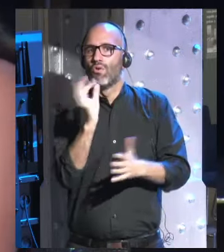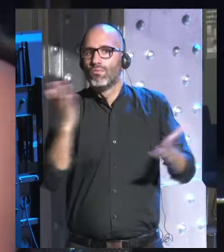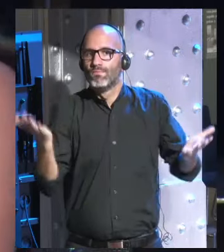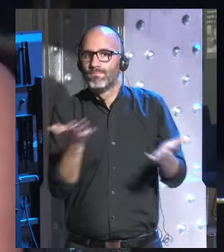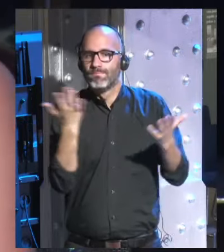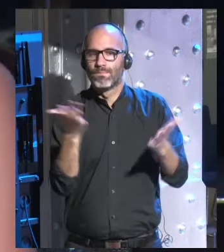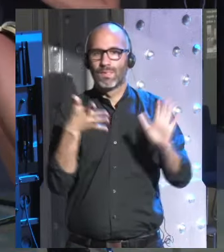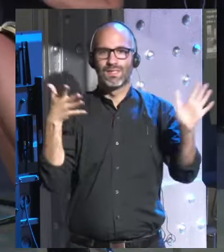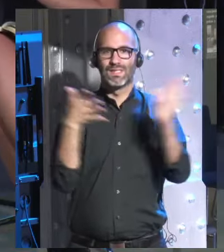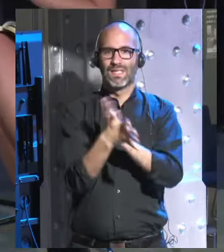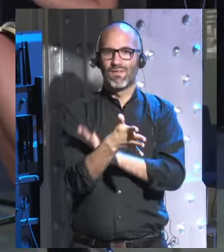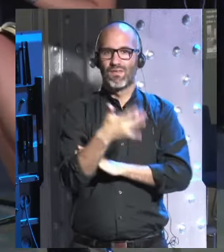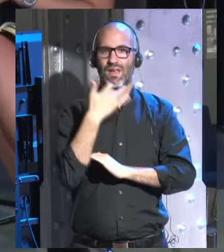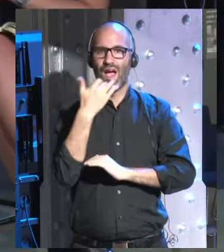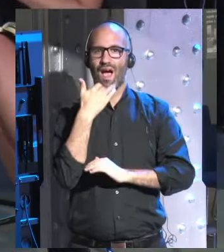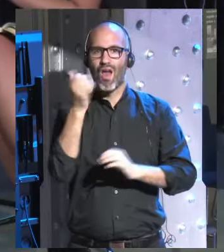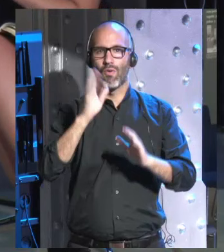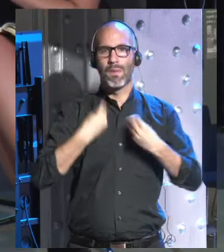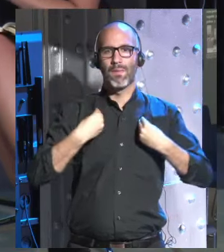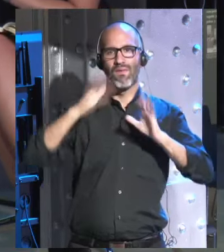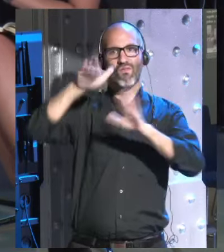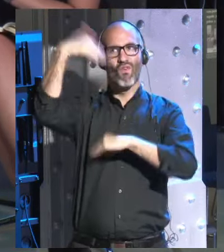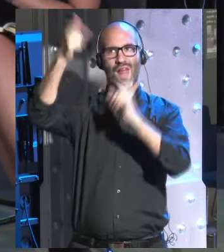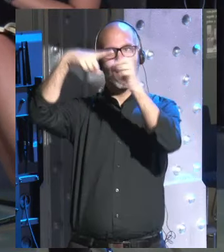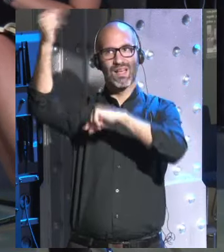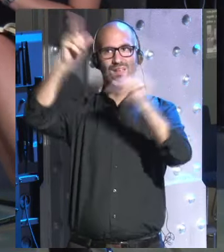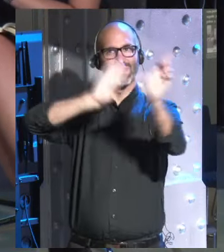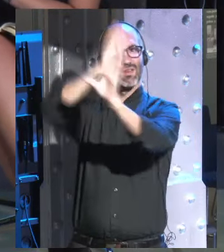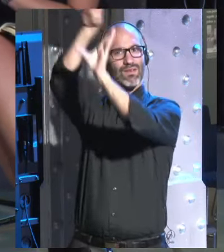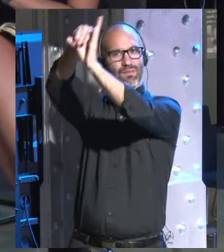inteligencia no orgánica a vivir fuera las estrellas